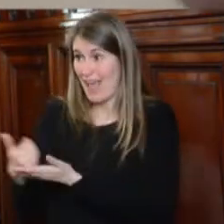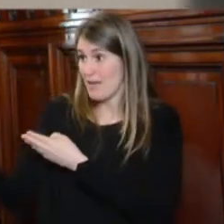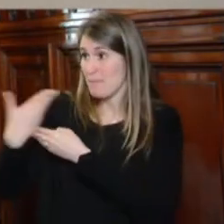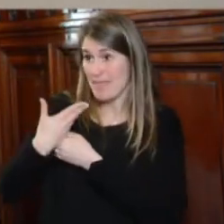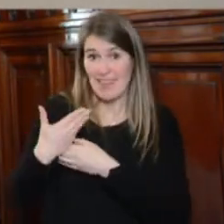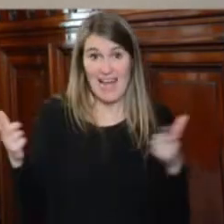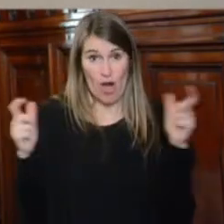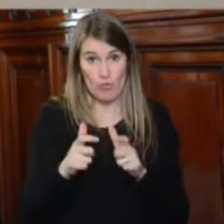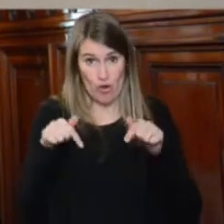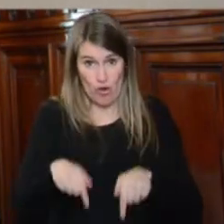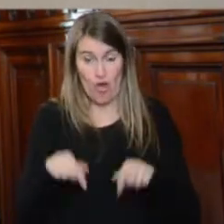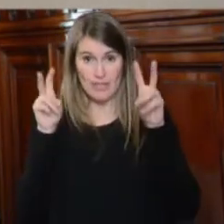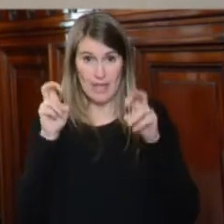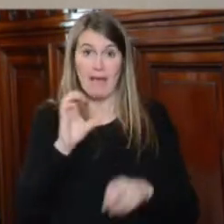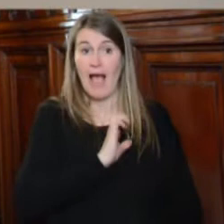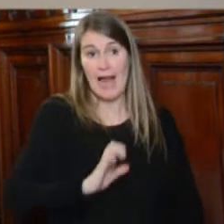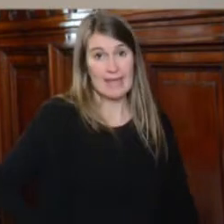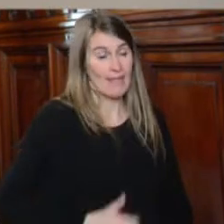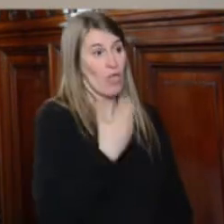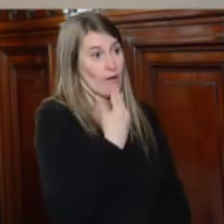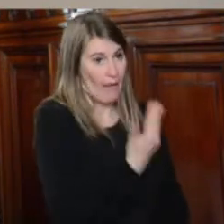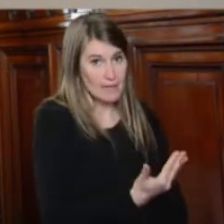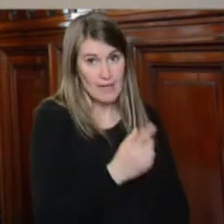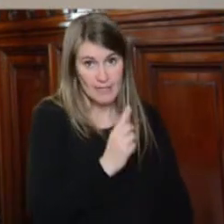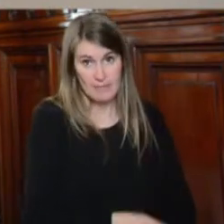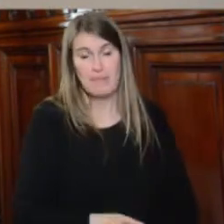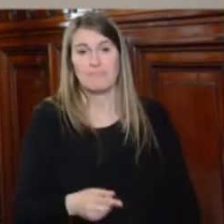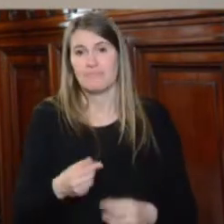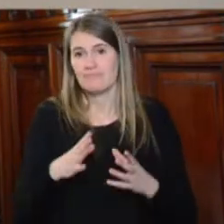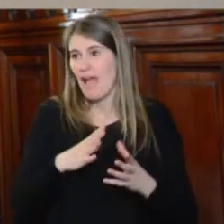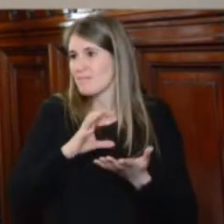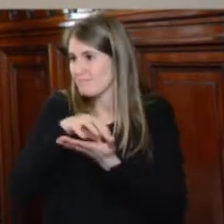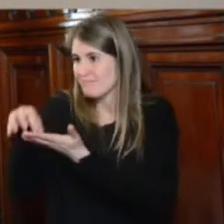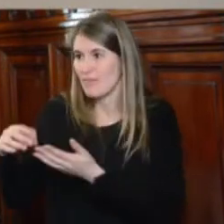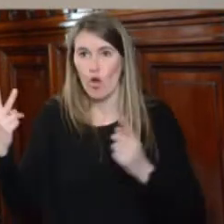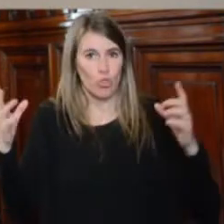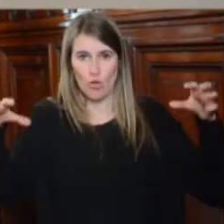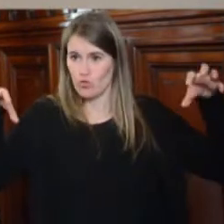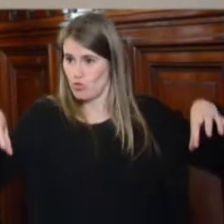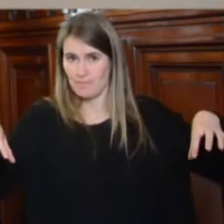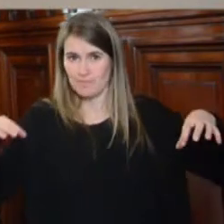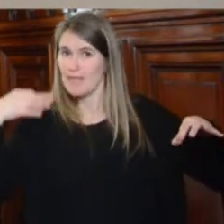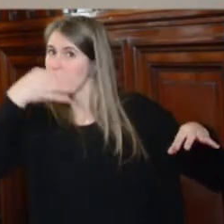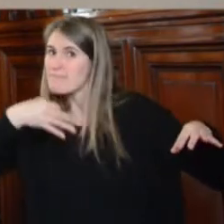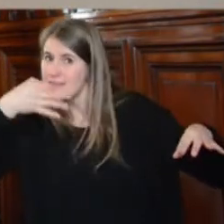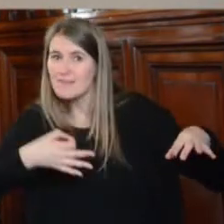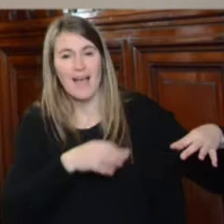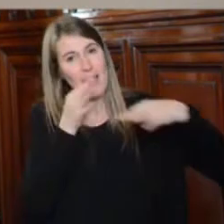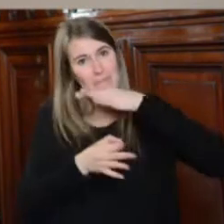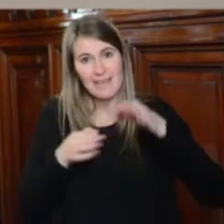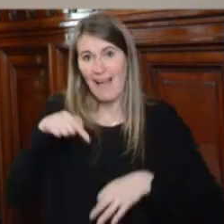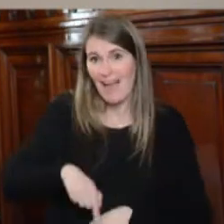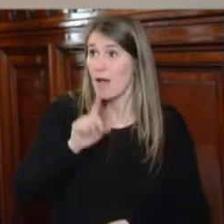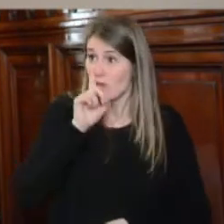audiencia, al Estado, a las amplias delegaciones que ambas partes han traído hasta Montevideo.